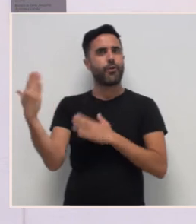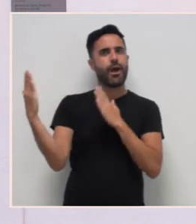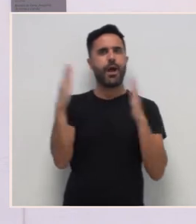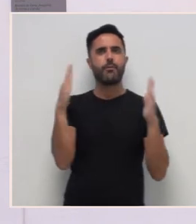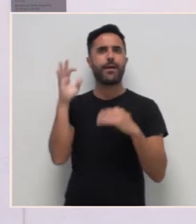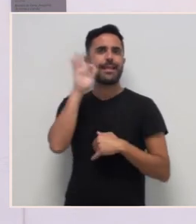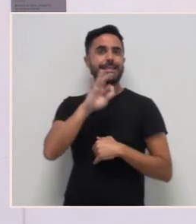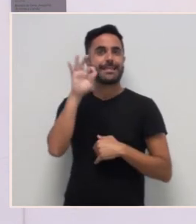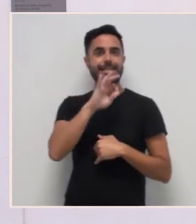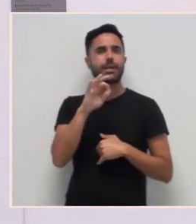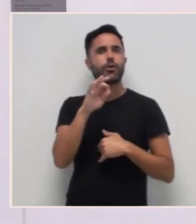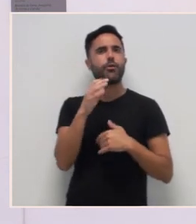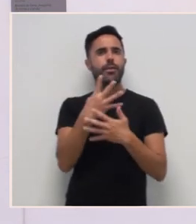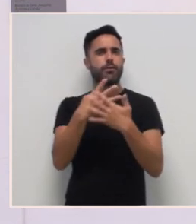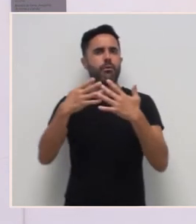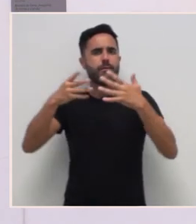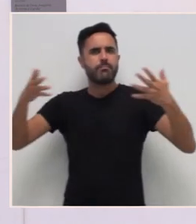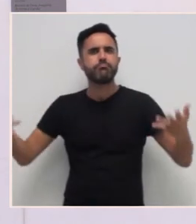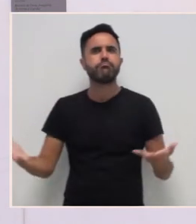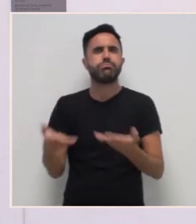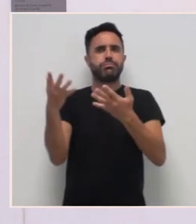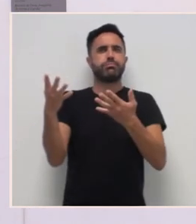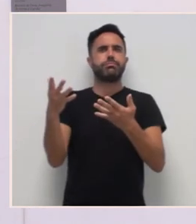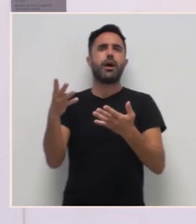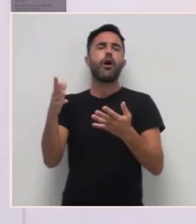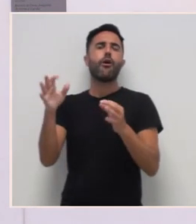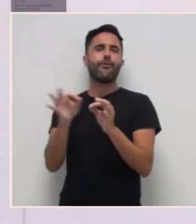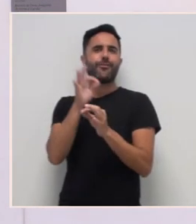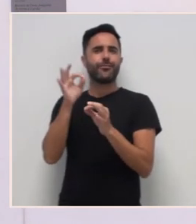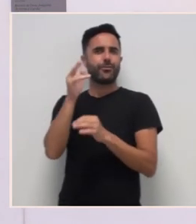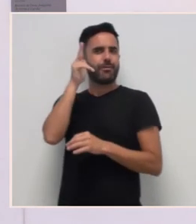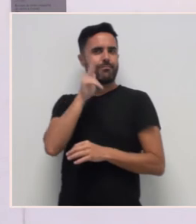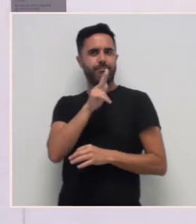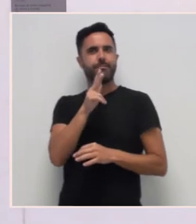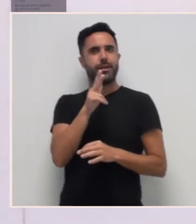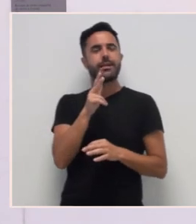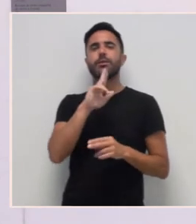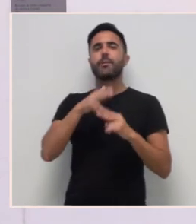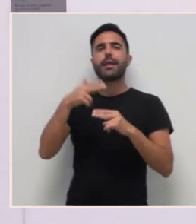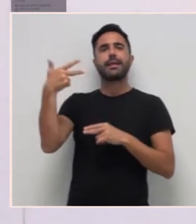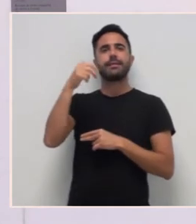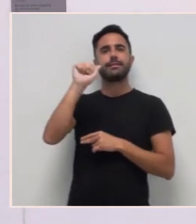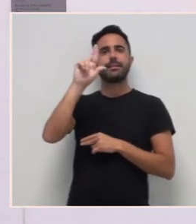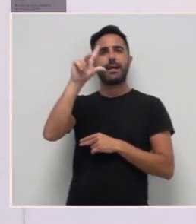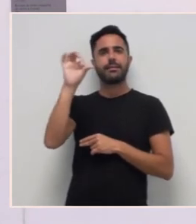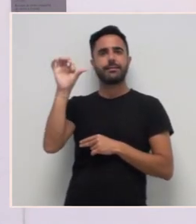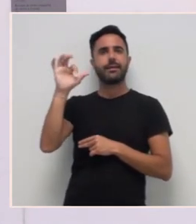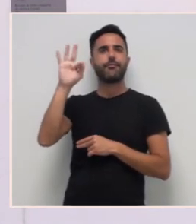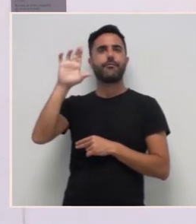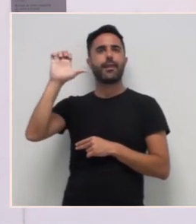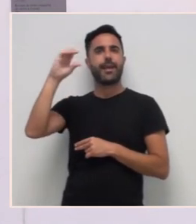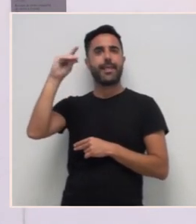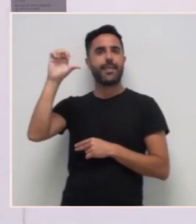na época, neste século XIX, que foi Charles Frederick Ward. El viviu en